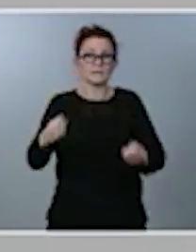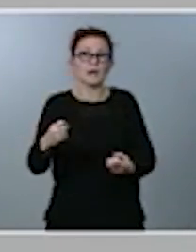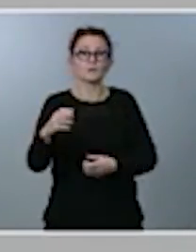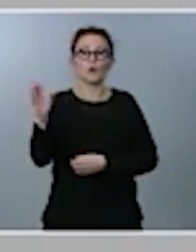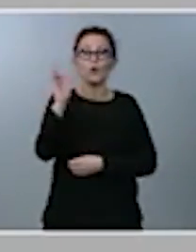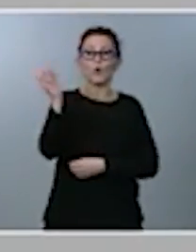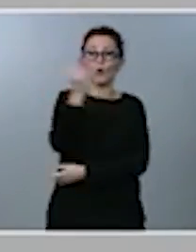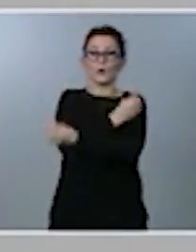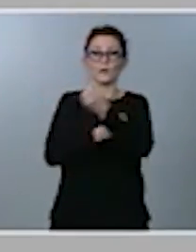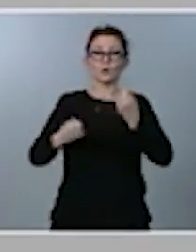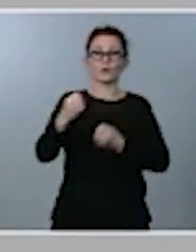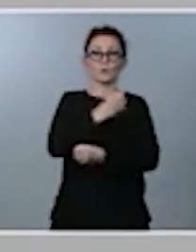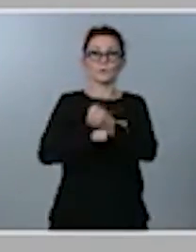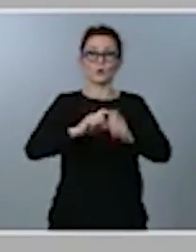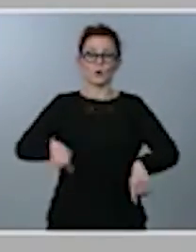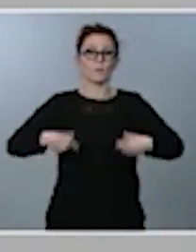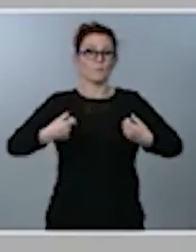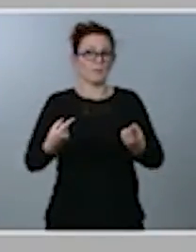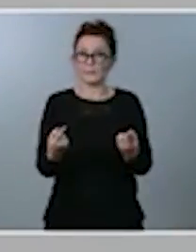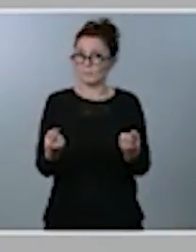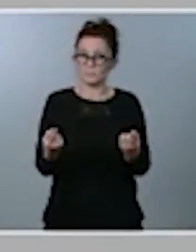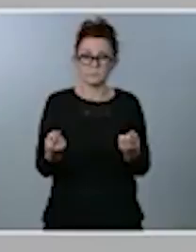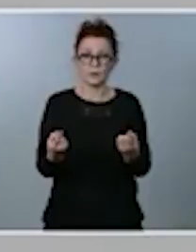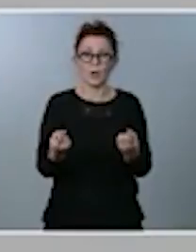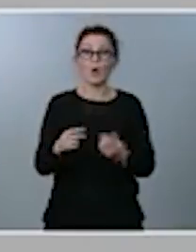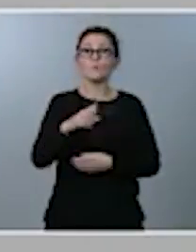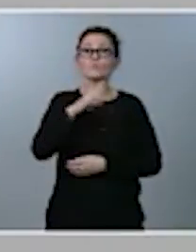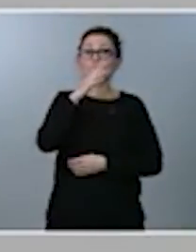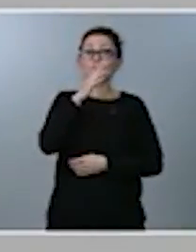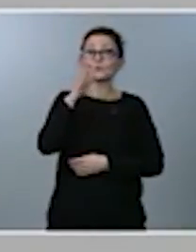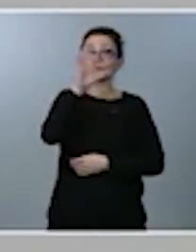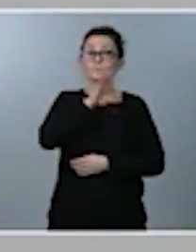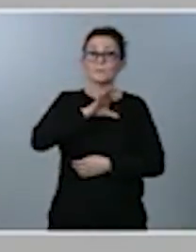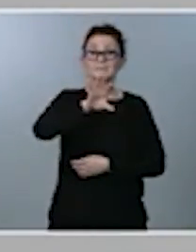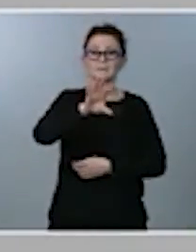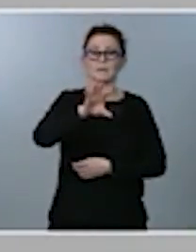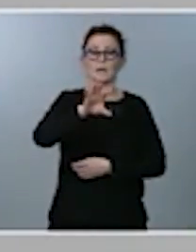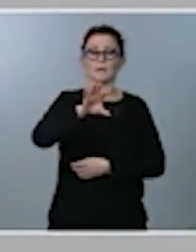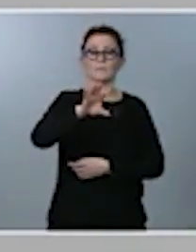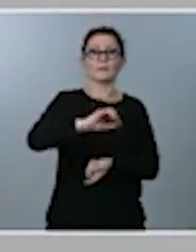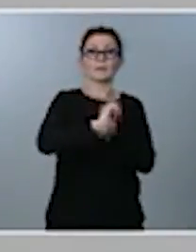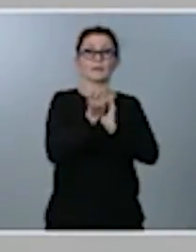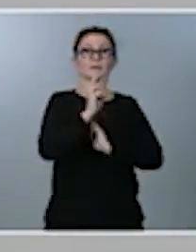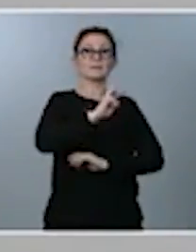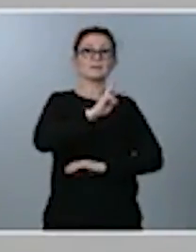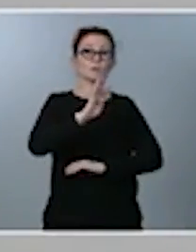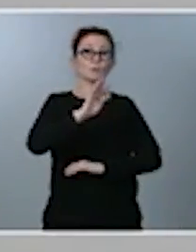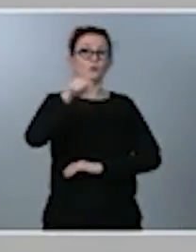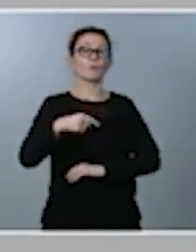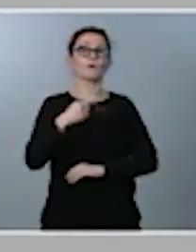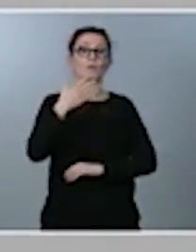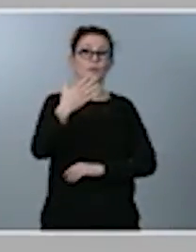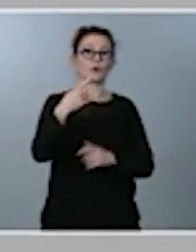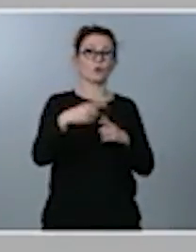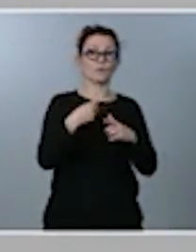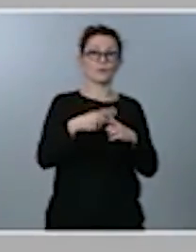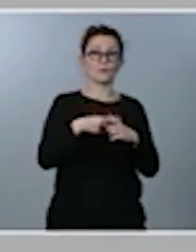medioambiental, por lo que el tipo estatal general del gasóleo va a pasar de 34,5 céntimos por litro,